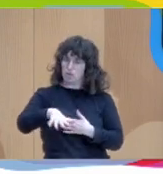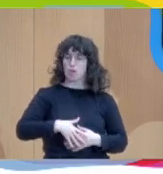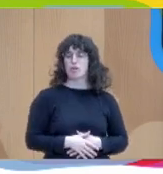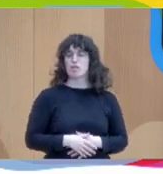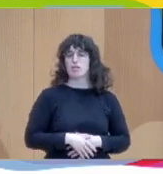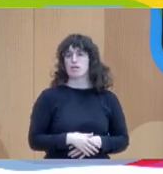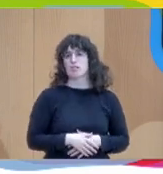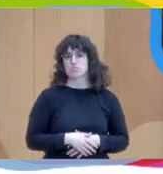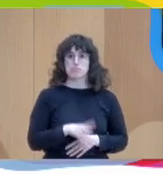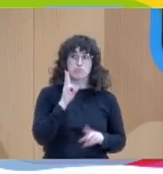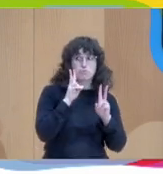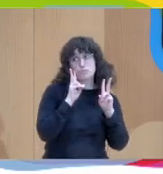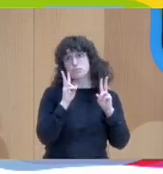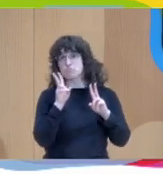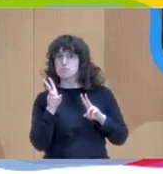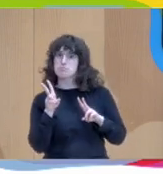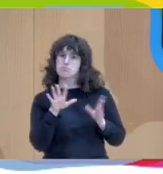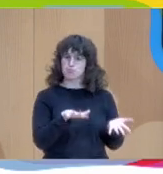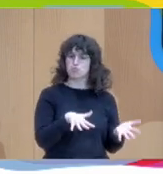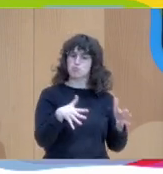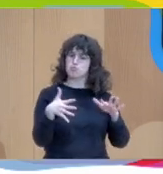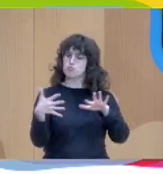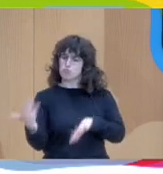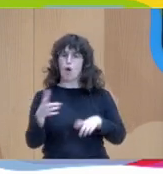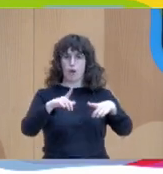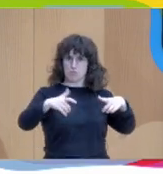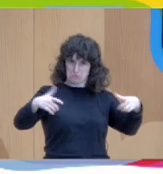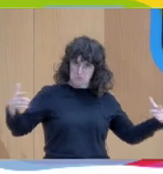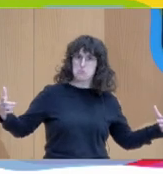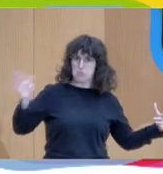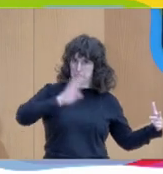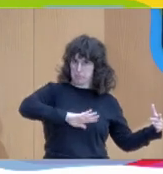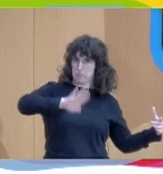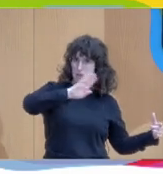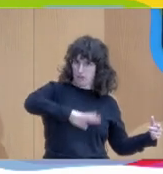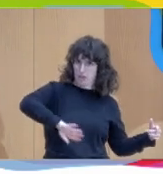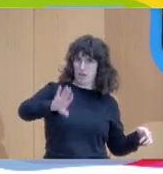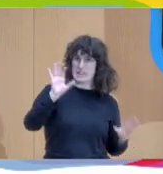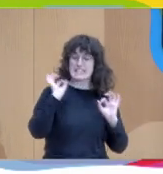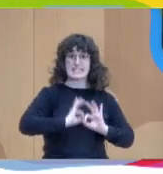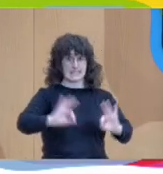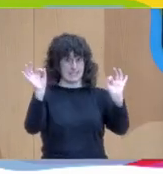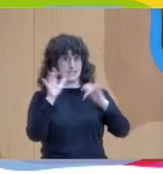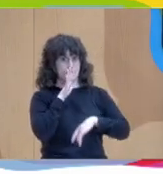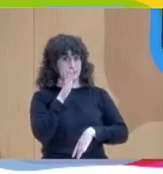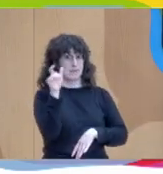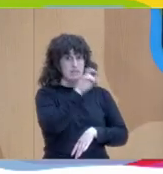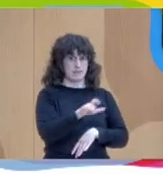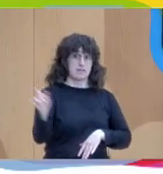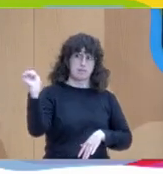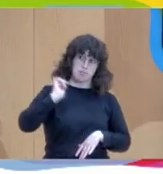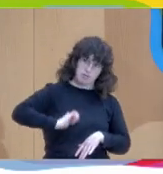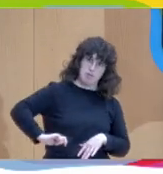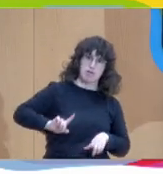a mi alrededor que la aplicación se ha extendido bastante sobre todo porque los profesionales y las profesionales que lo hemos